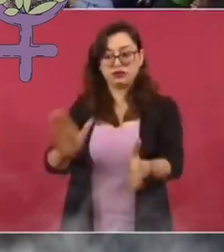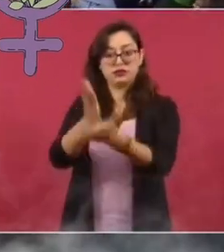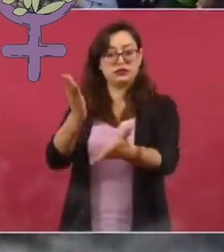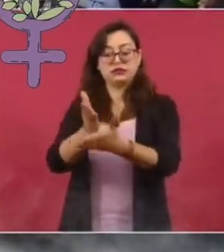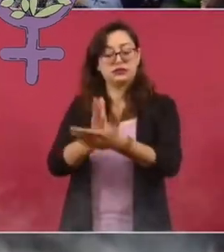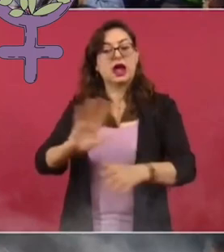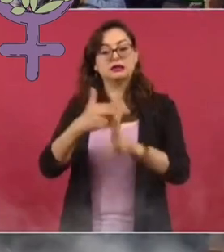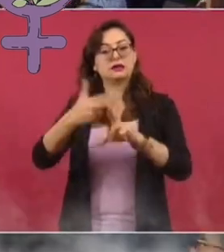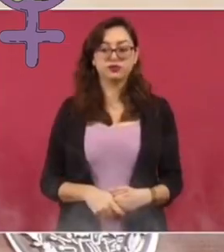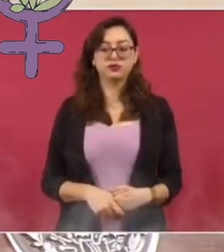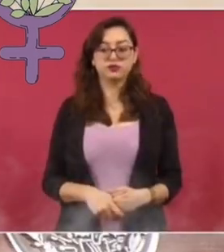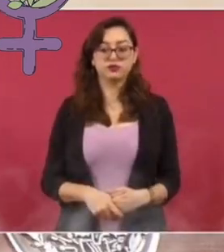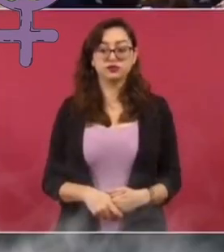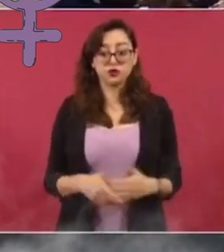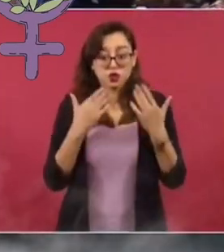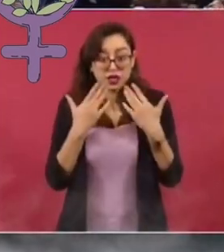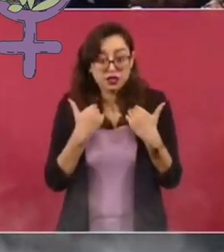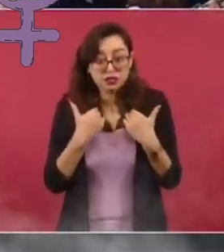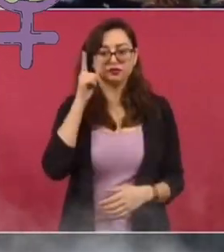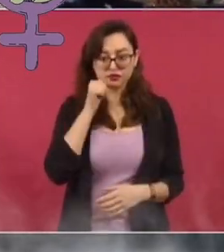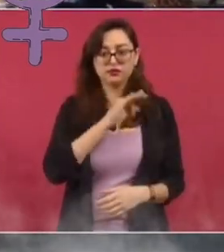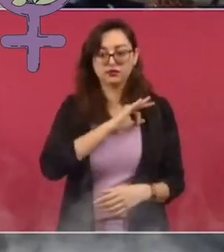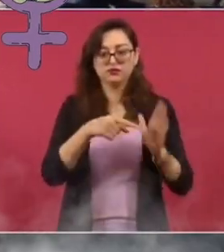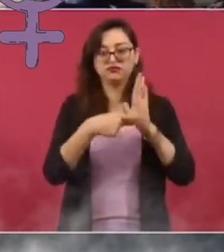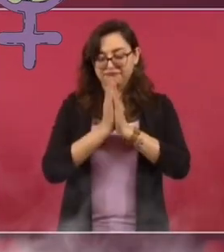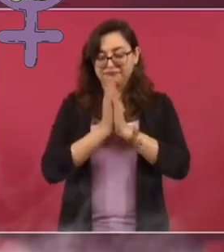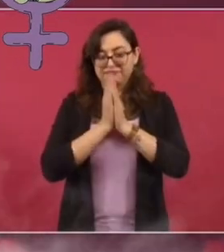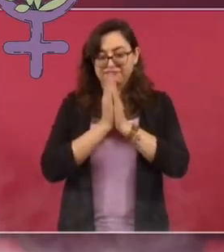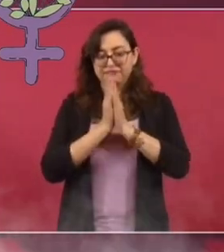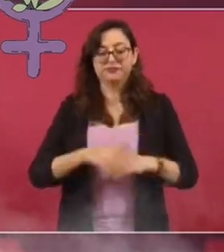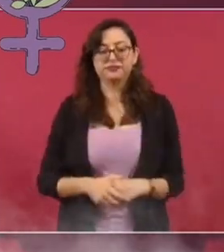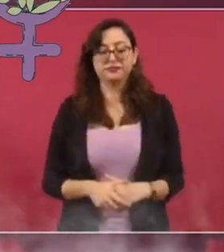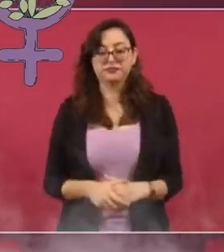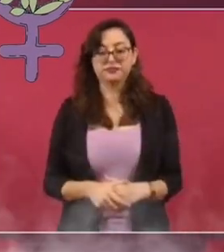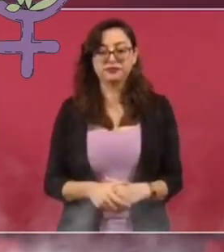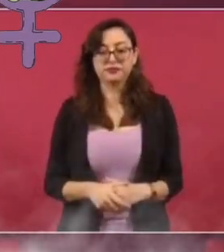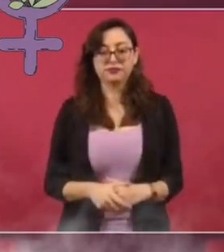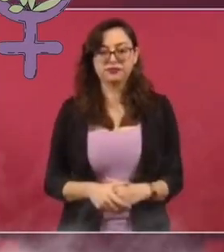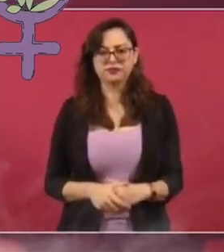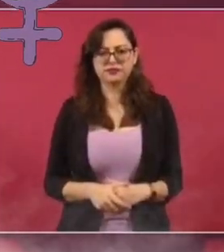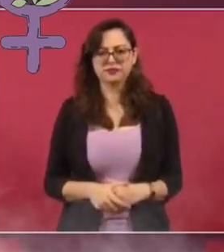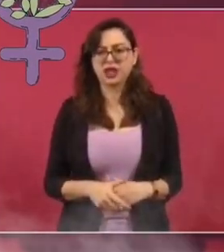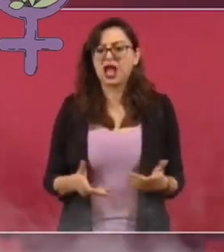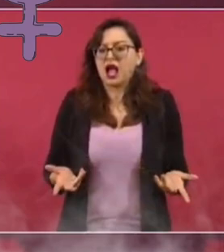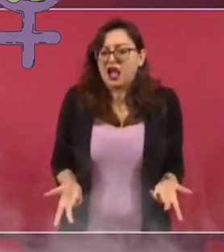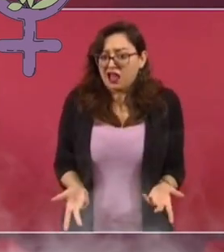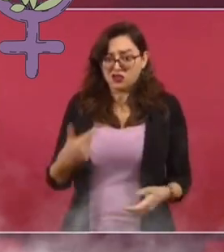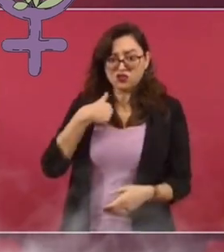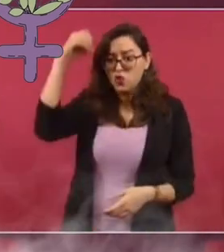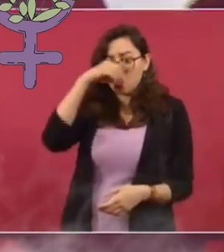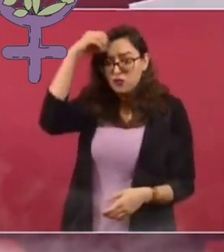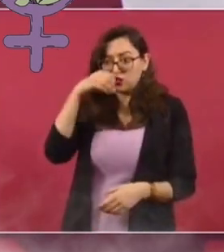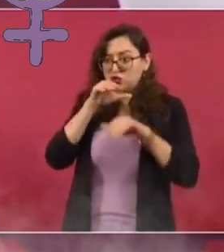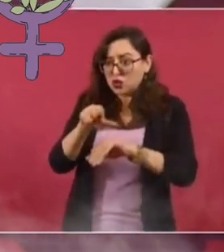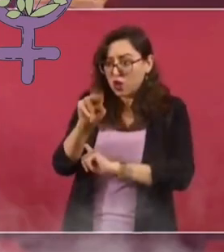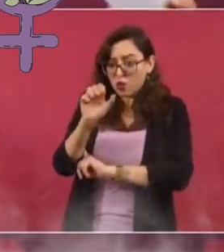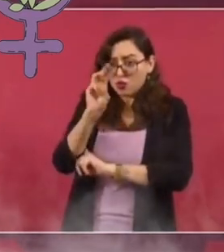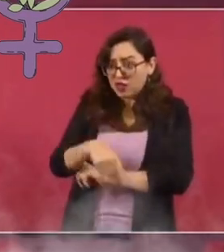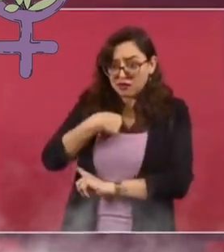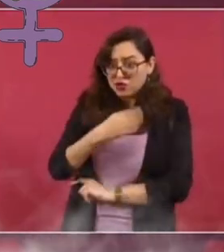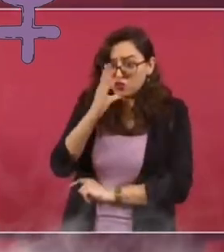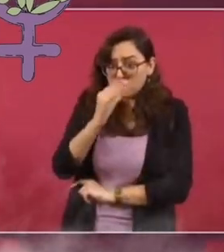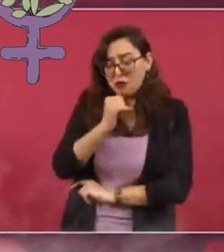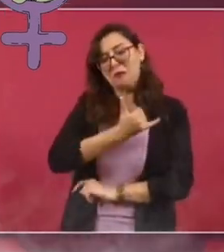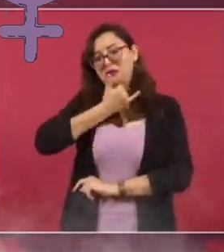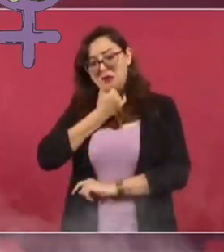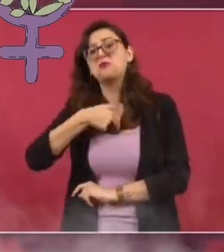Ya me están esperando. Ah, no está. Dejamos de tarea. Ah, no, entonces no puedo hablar yo de la UNAM. No, claro que puedo hablar de la UNAM y puedo hablar